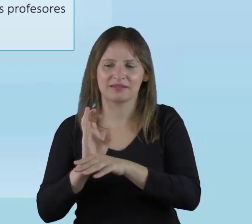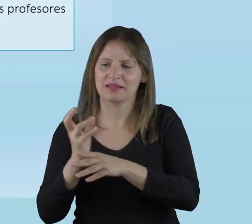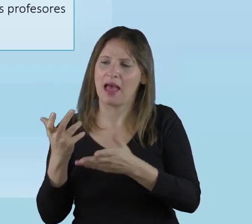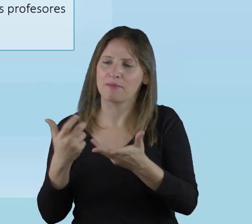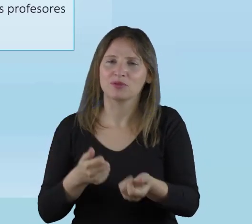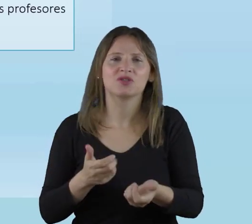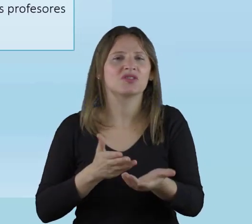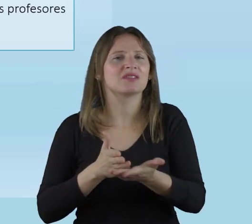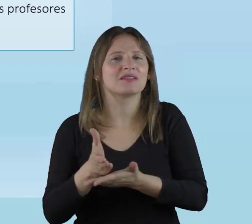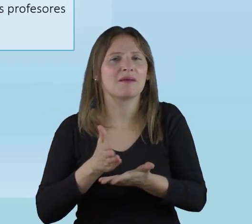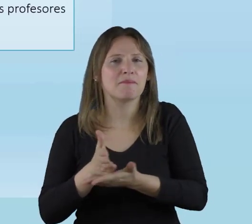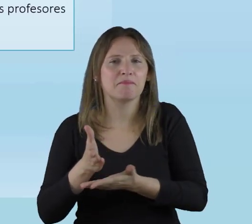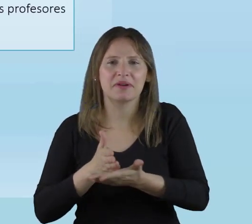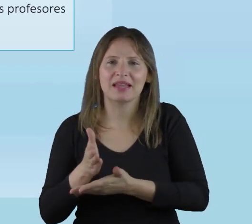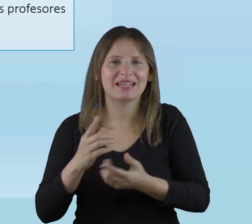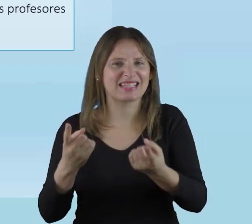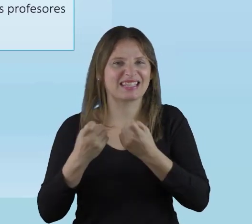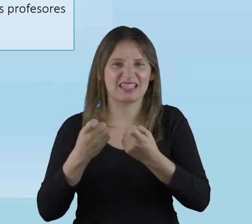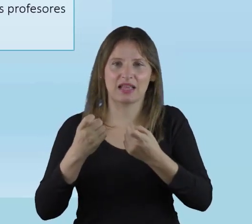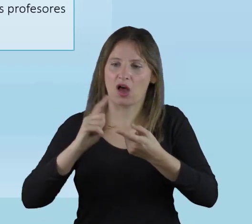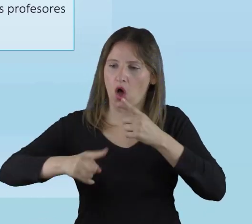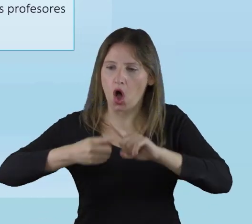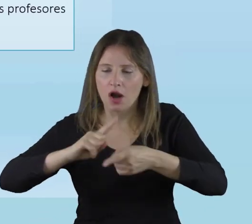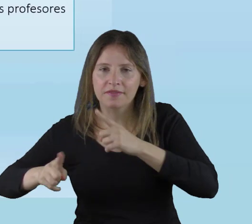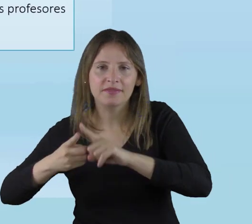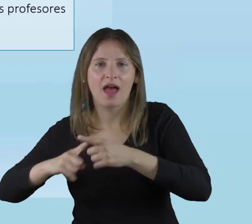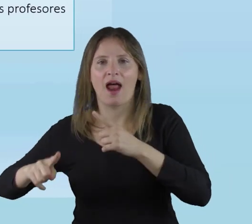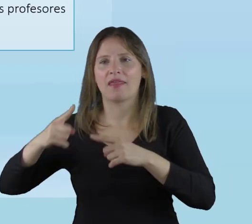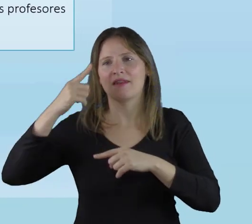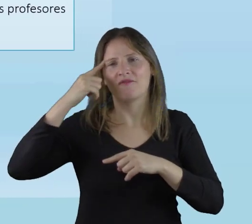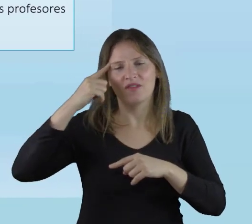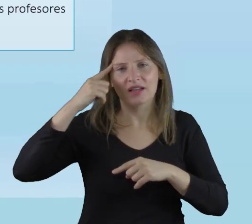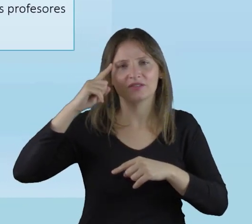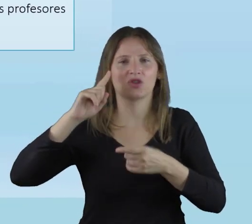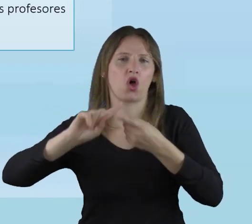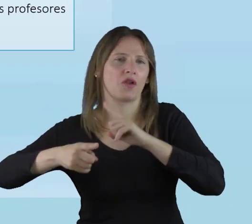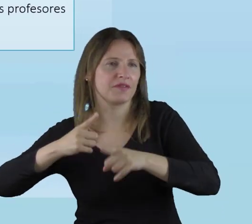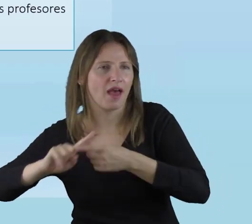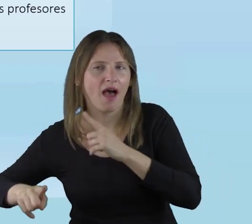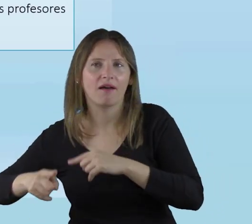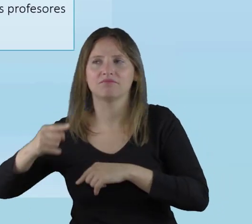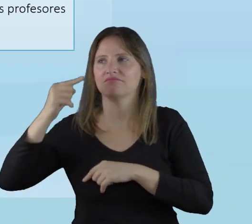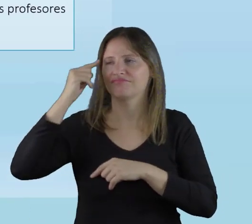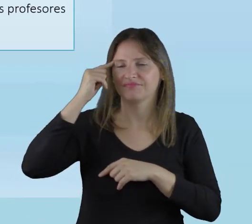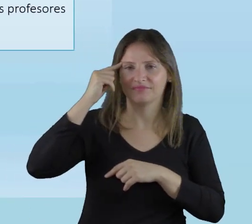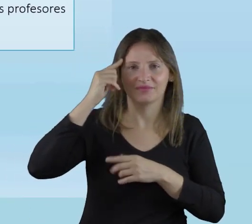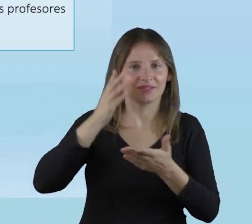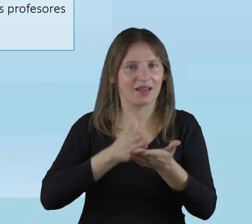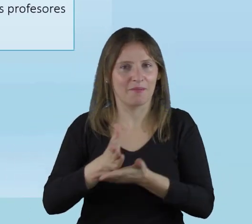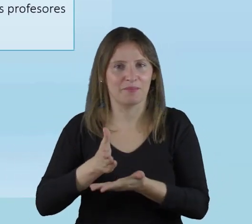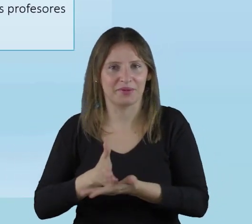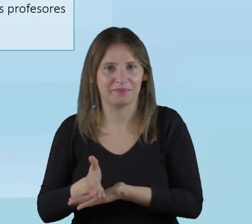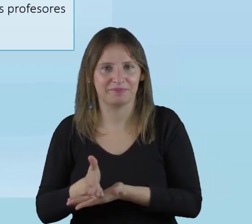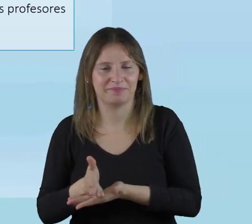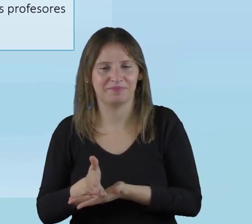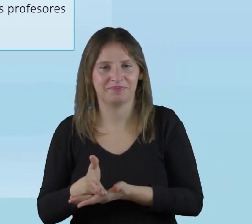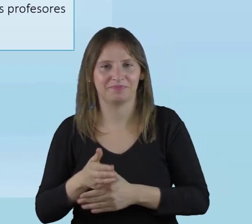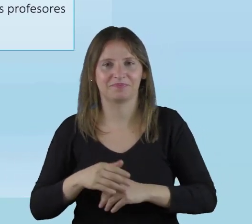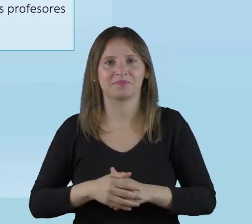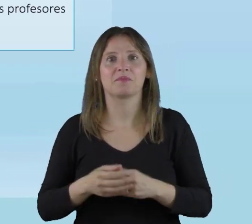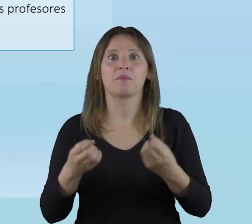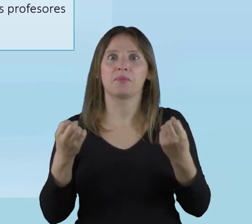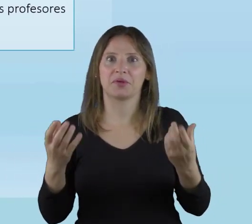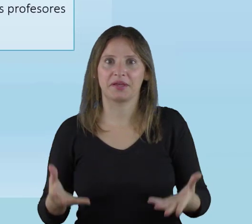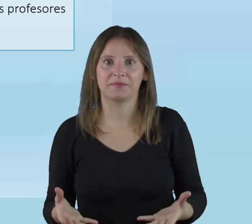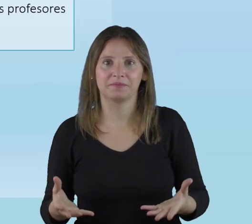podemos tener al interno de nuestras aulas, siempre tenemos que estar coordinando y reflexionando, coordinando